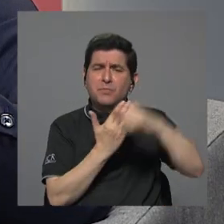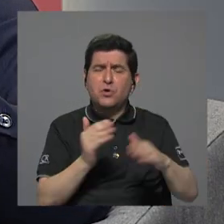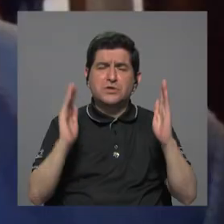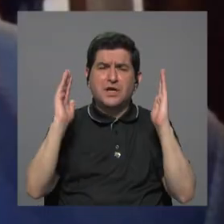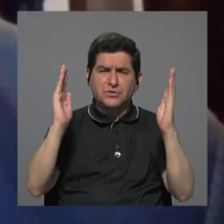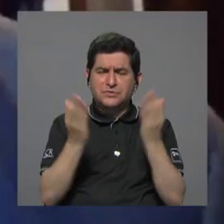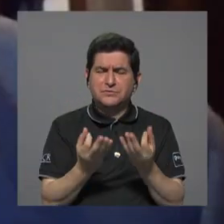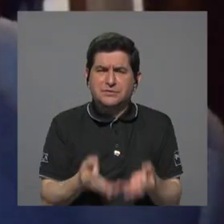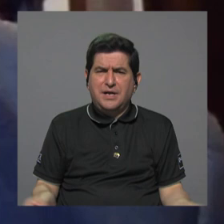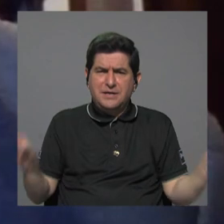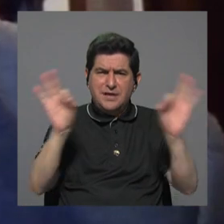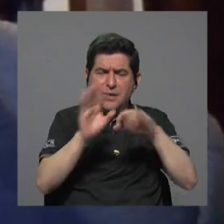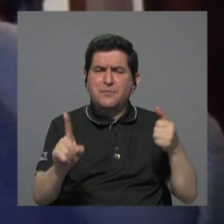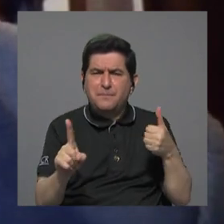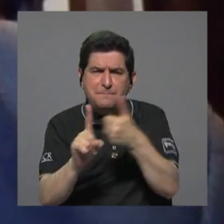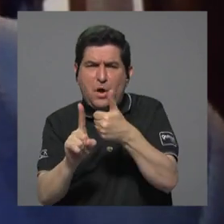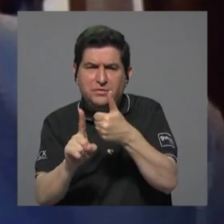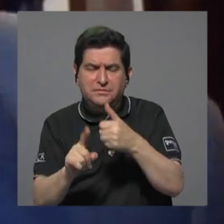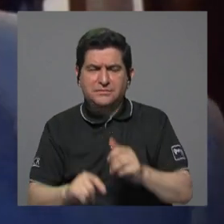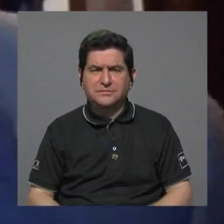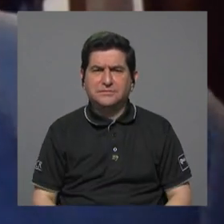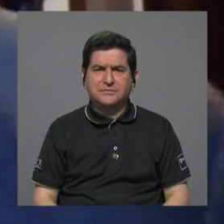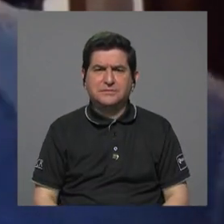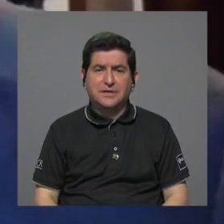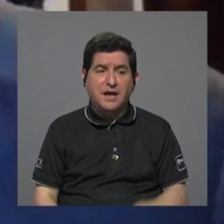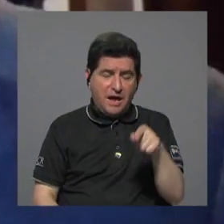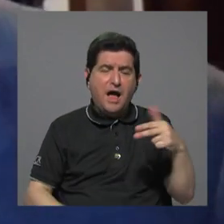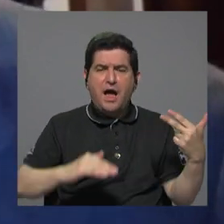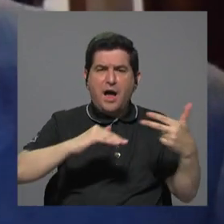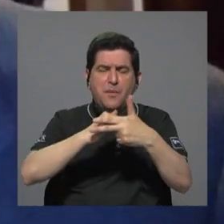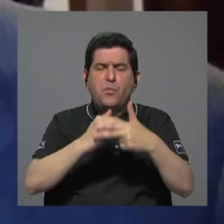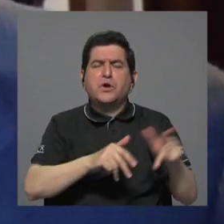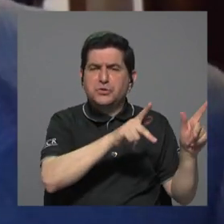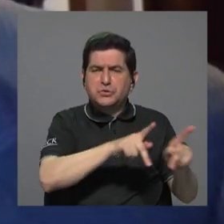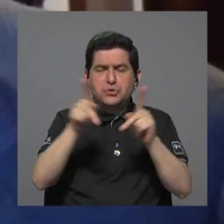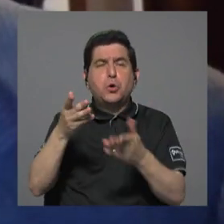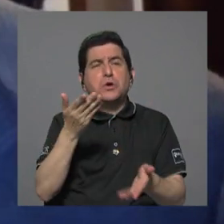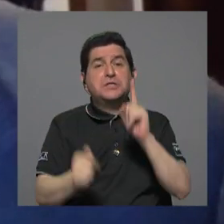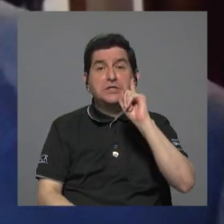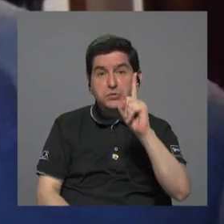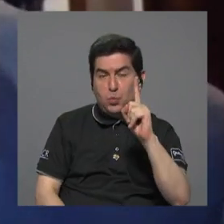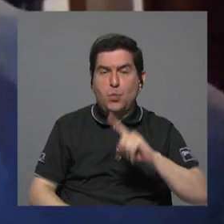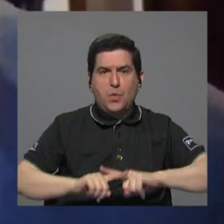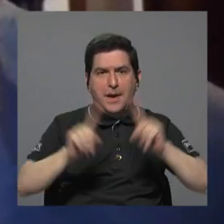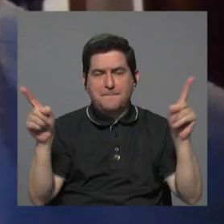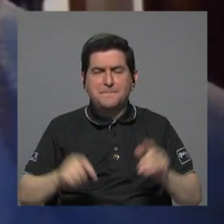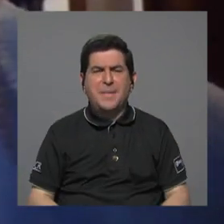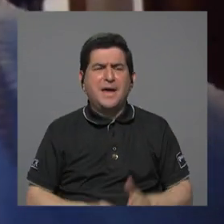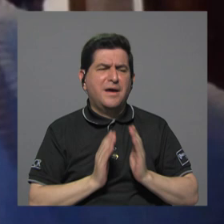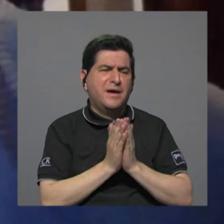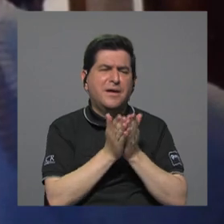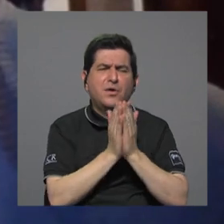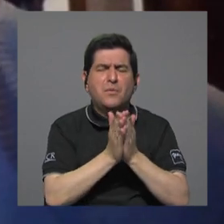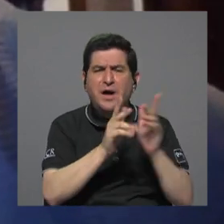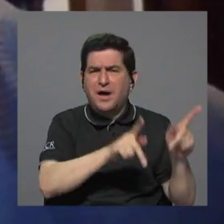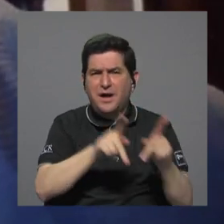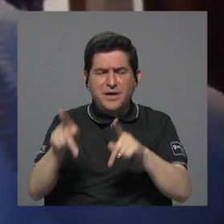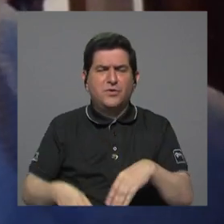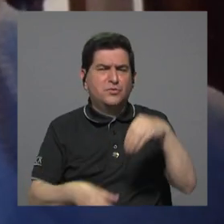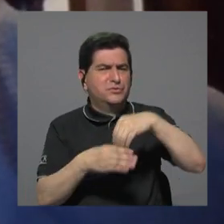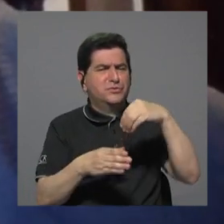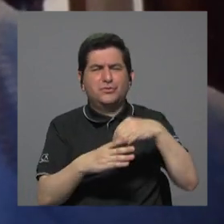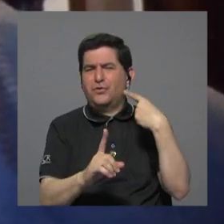gran impacto donde ciertamente la terminal de cruceros podría ser una pero los cruceros no le dejan ingresos